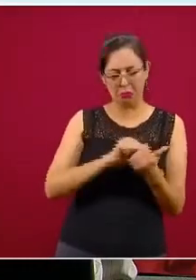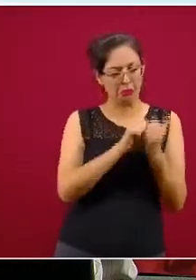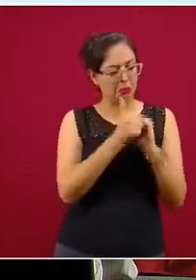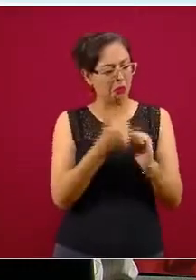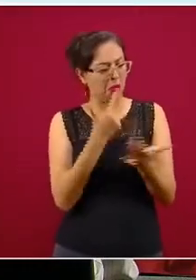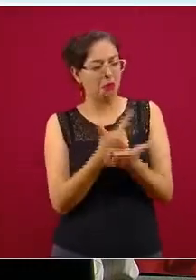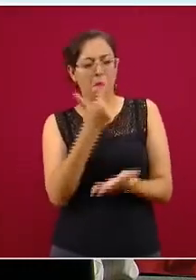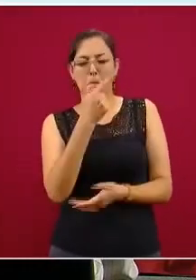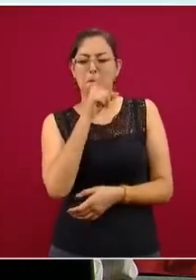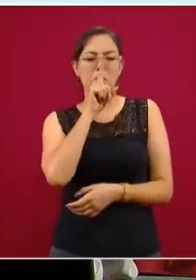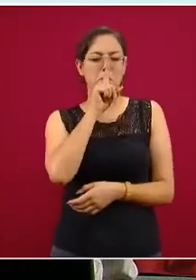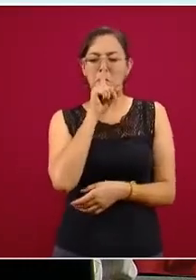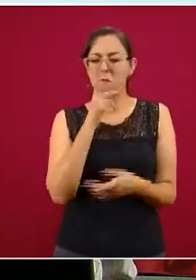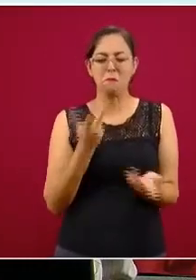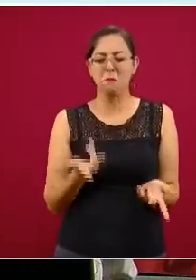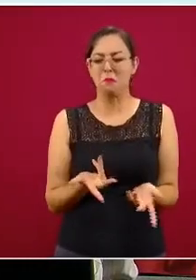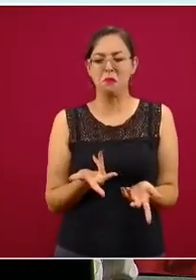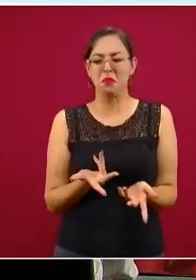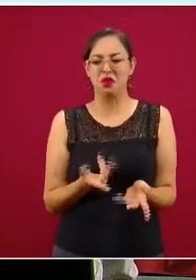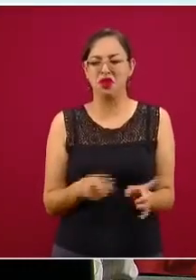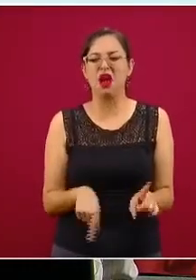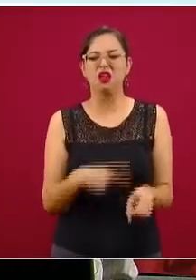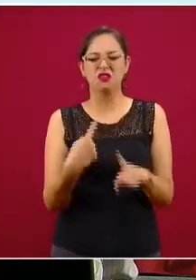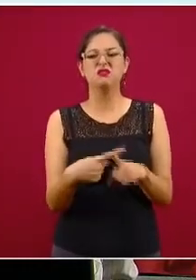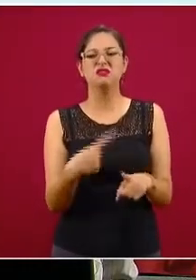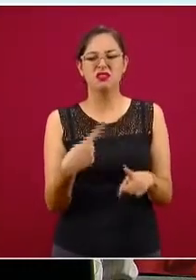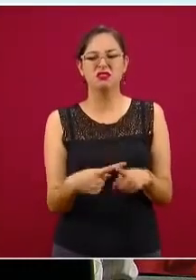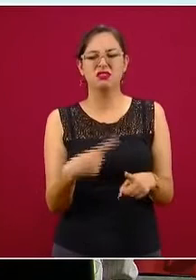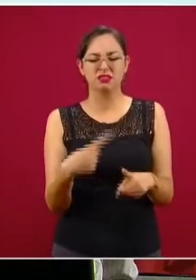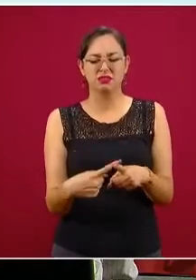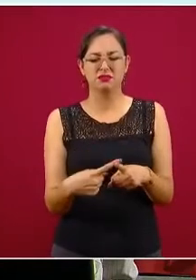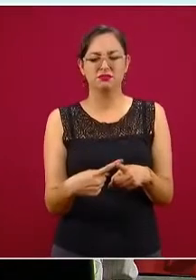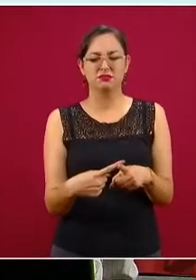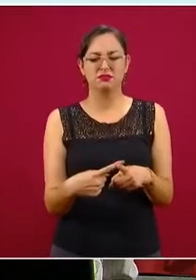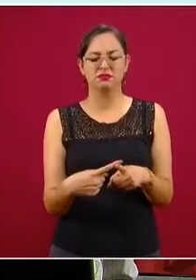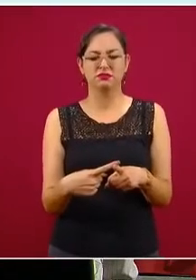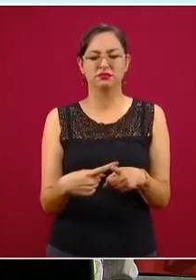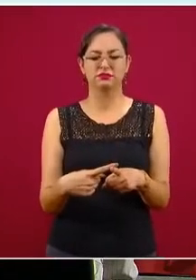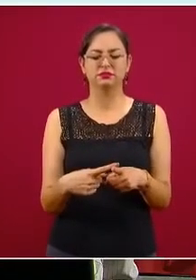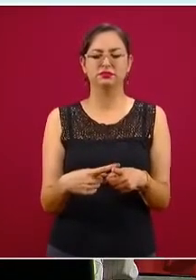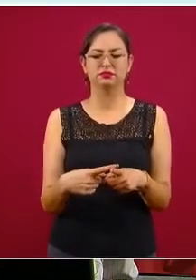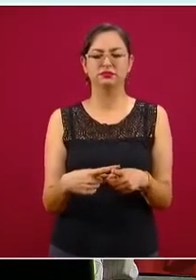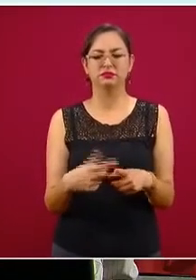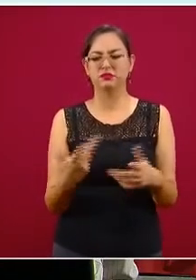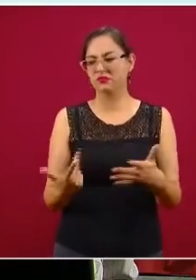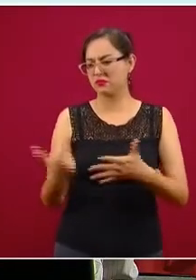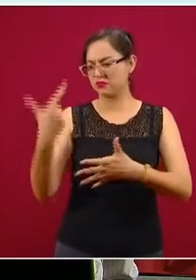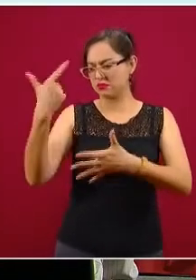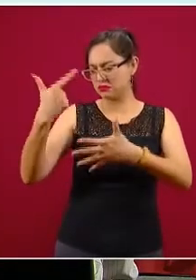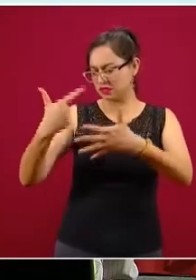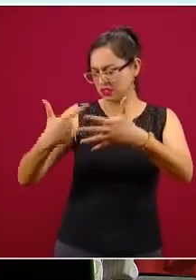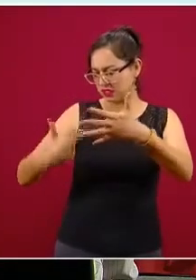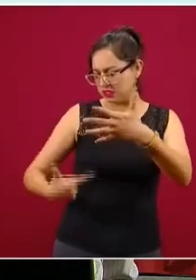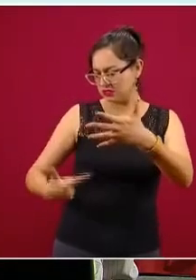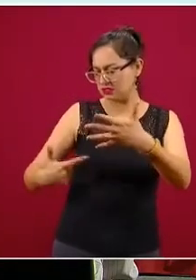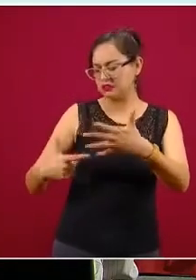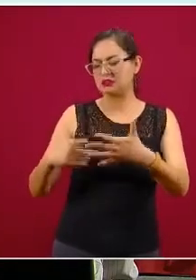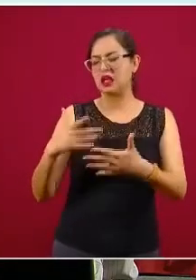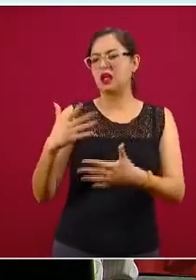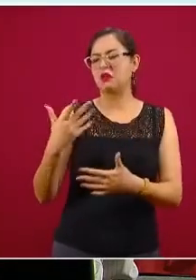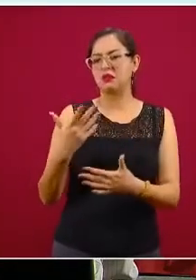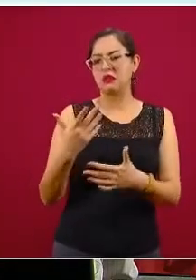¿A quiénes les va mal? Bueno, hay una lista de factores de riesgo que no difiere mucho de la de los adultos.